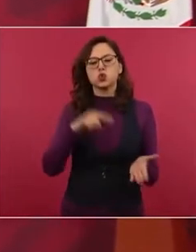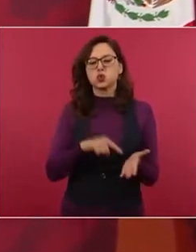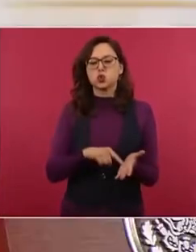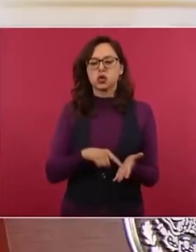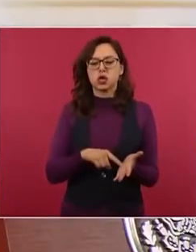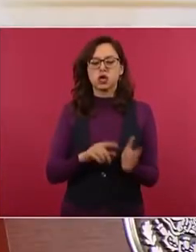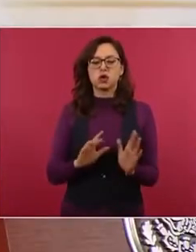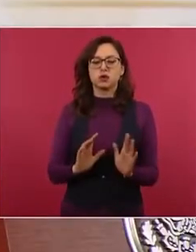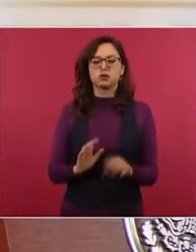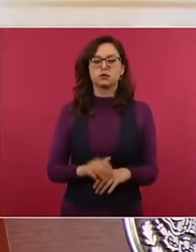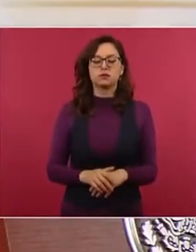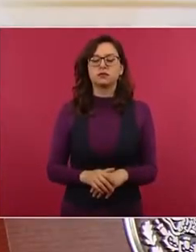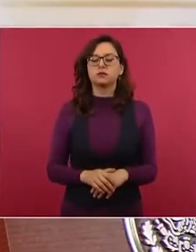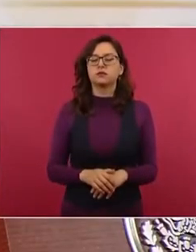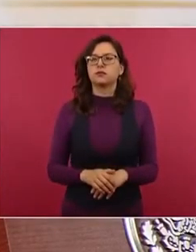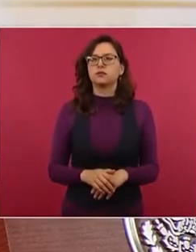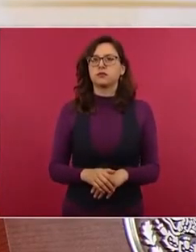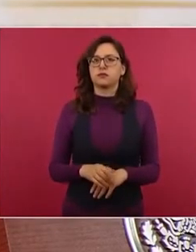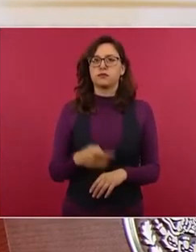ahora ya no lo hace.